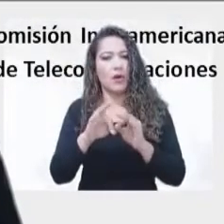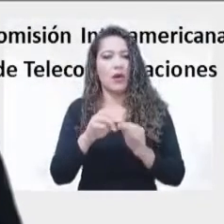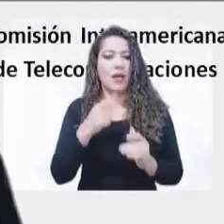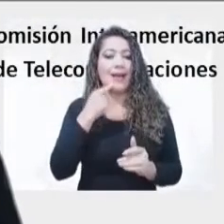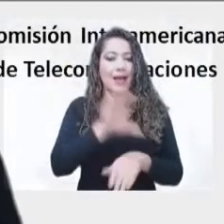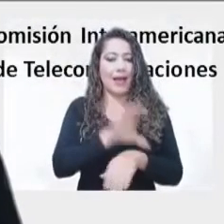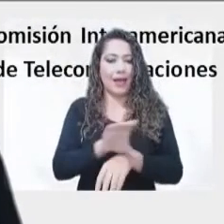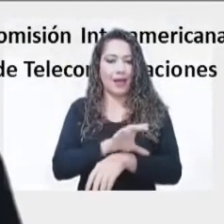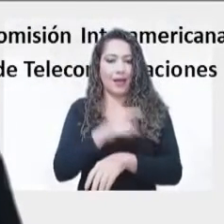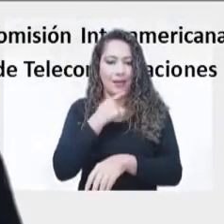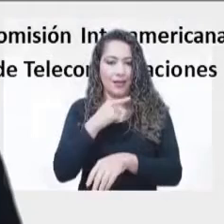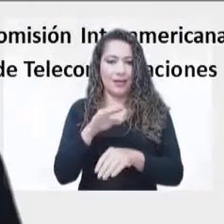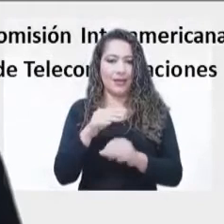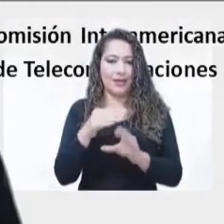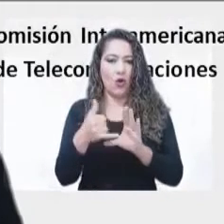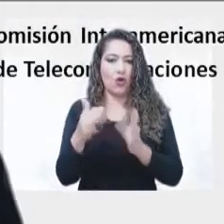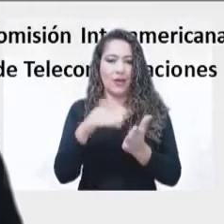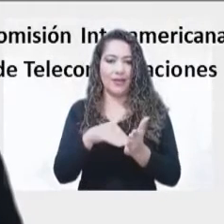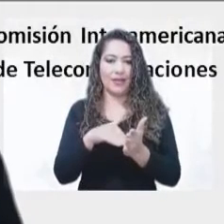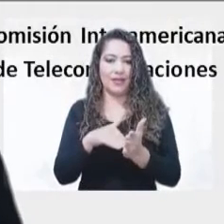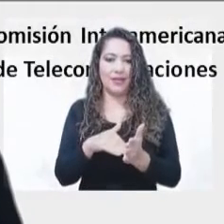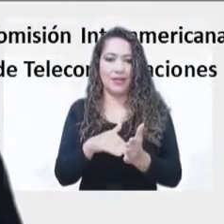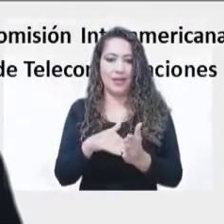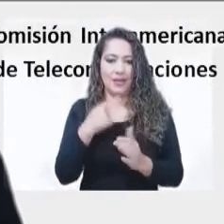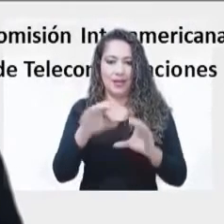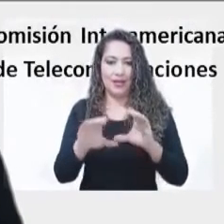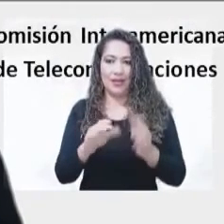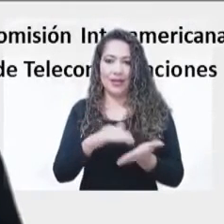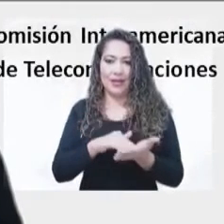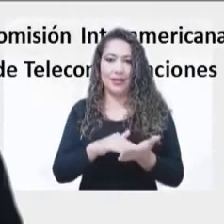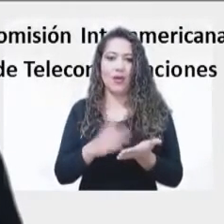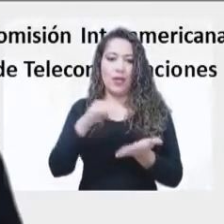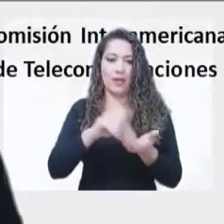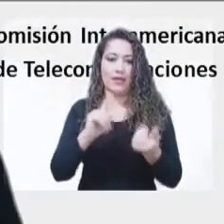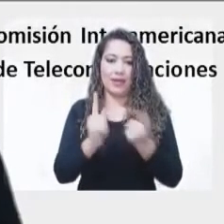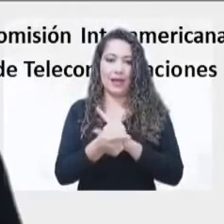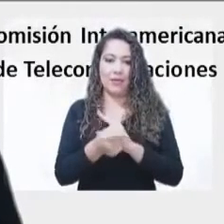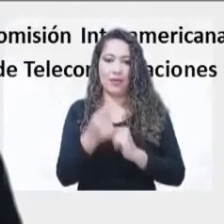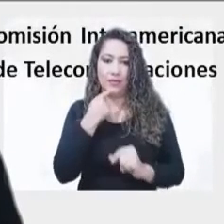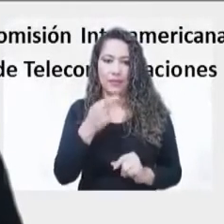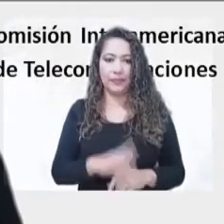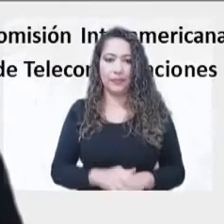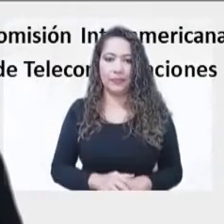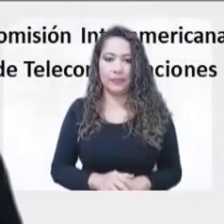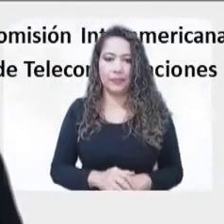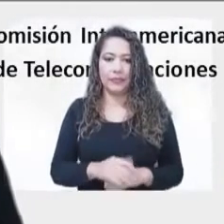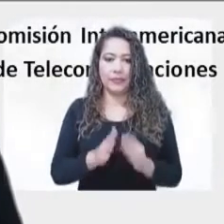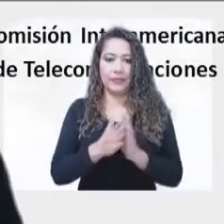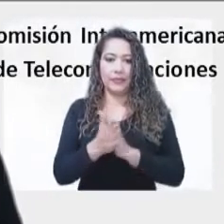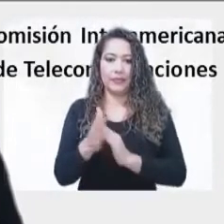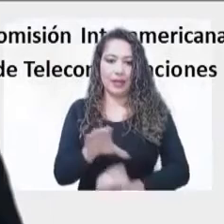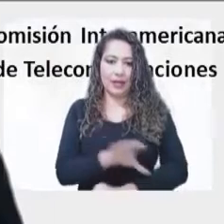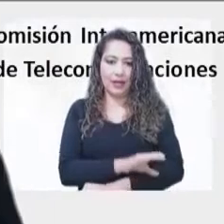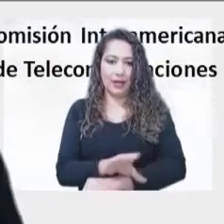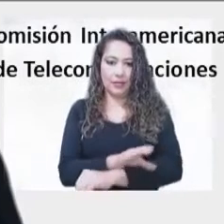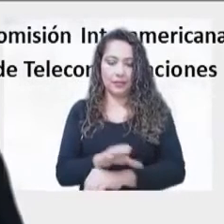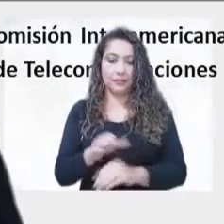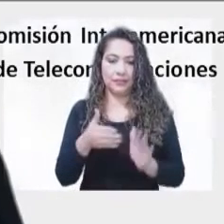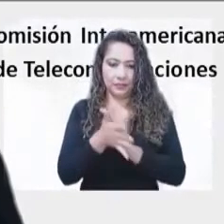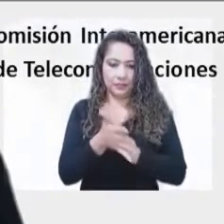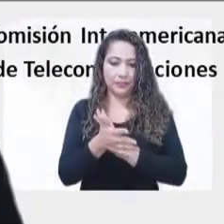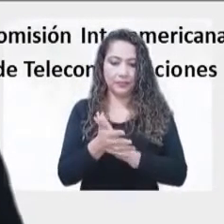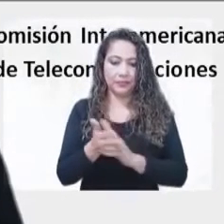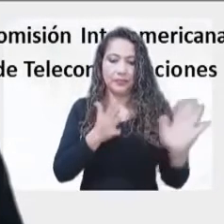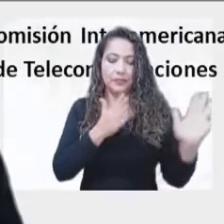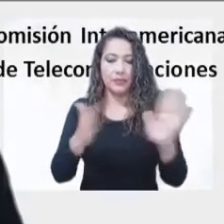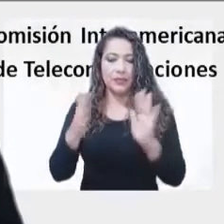de Espectro se encuentra el de promover la armonización en los 34 Estados miembros de la OEA,